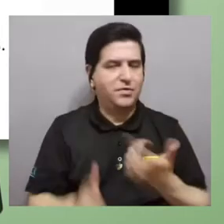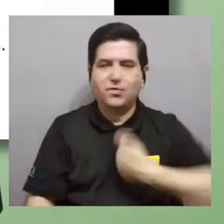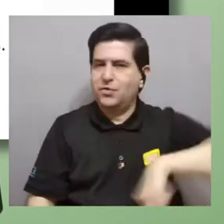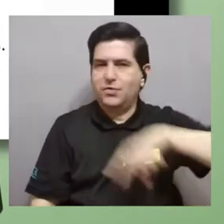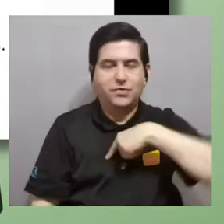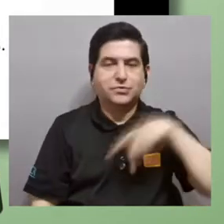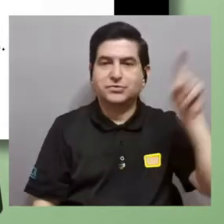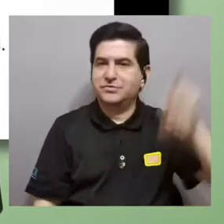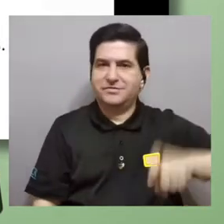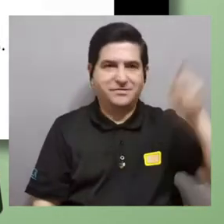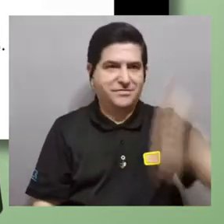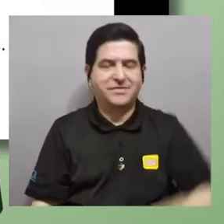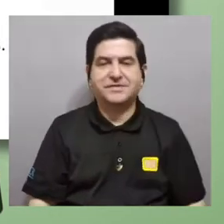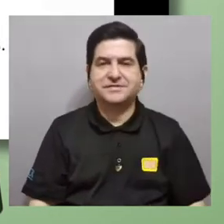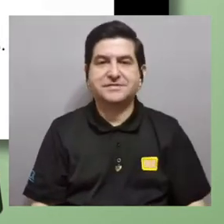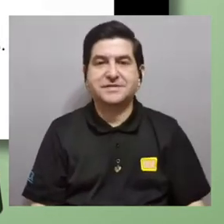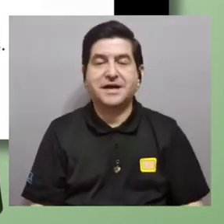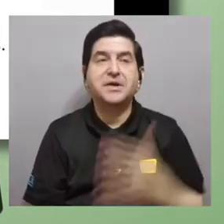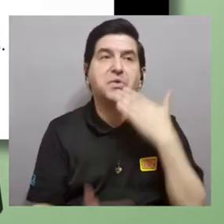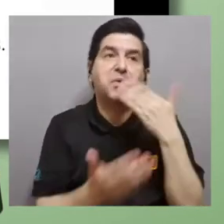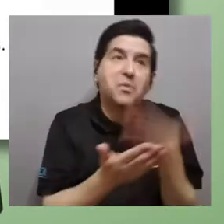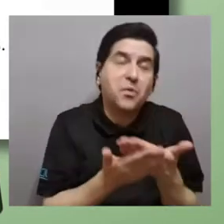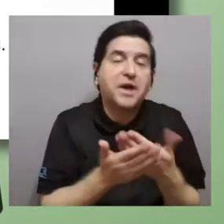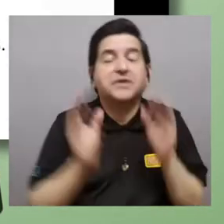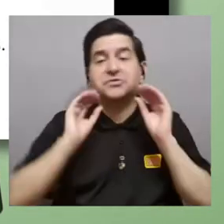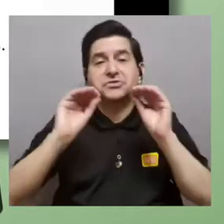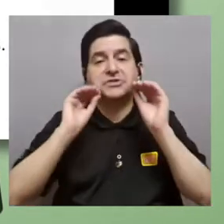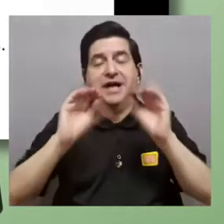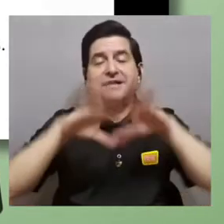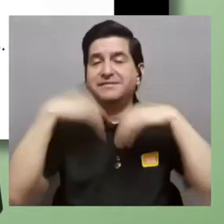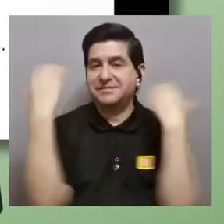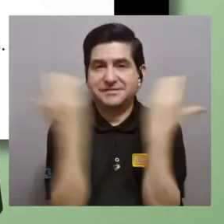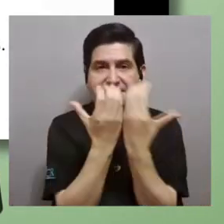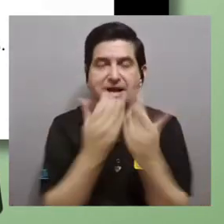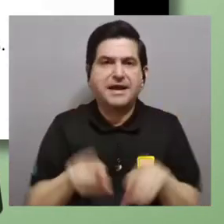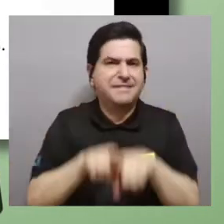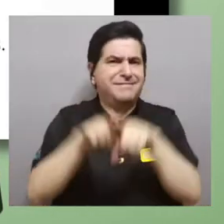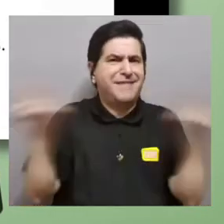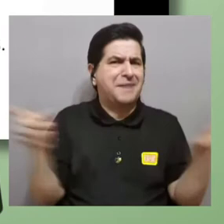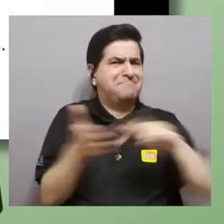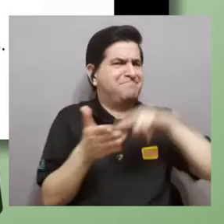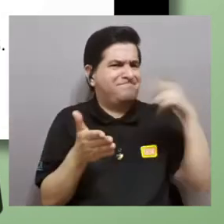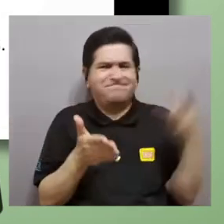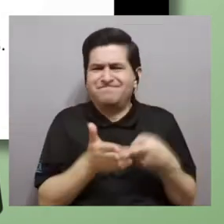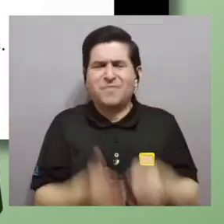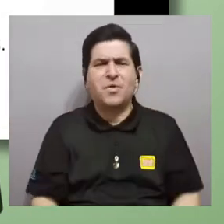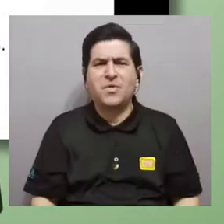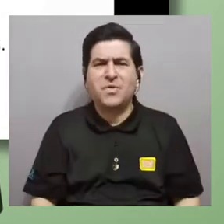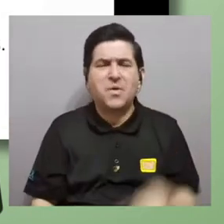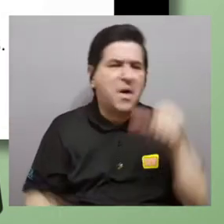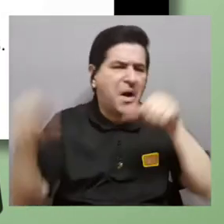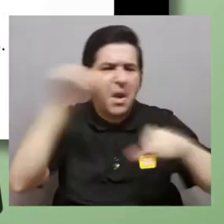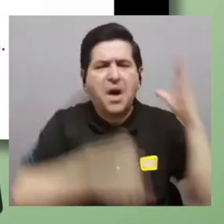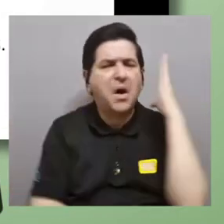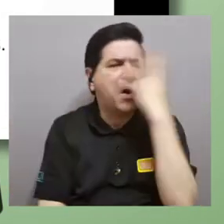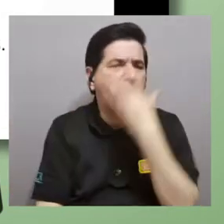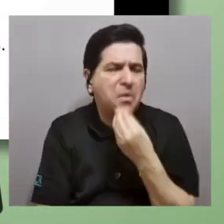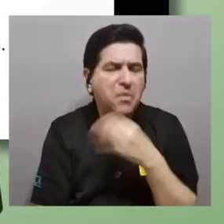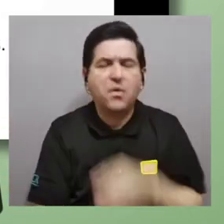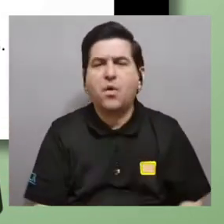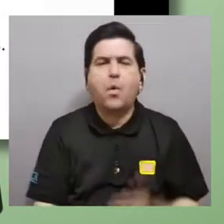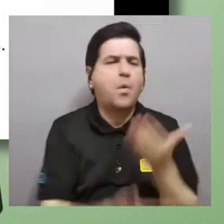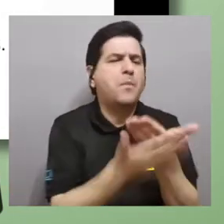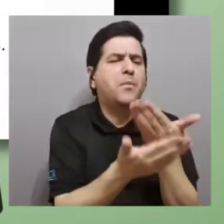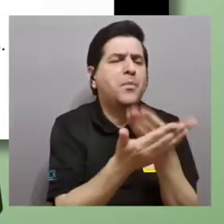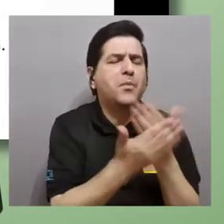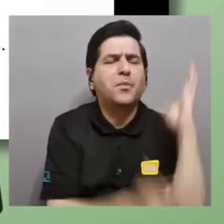y no somos necesariamente necesariamente buenos dando clases y tampoco se trata de diseñar experimentos bonitos o